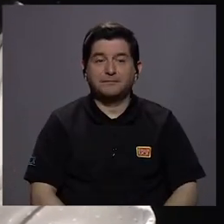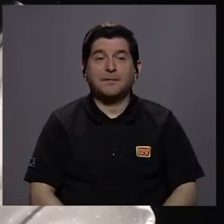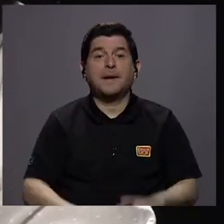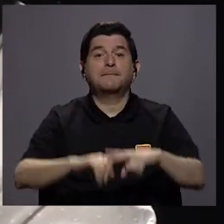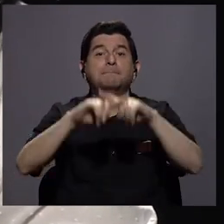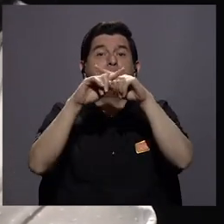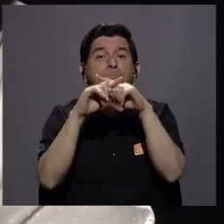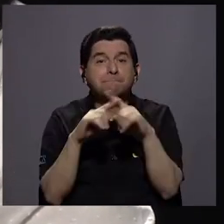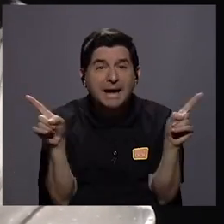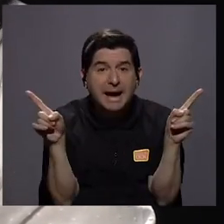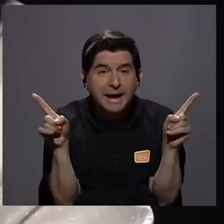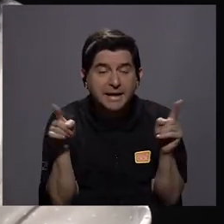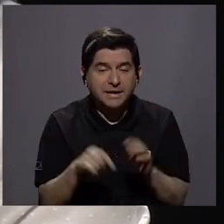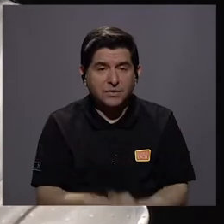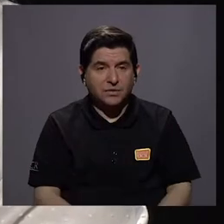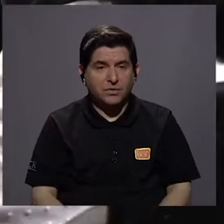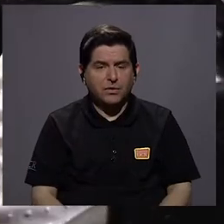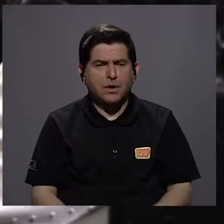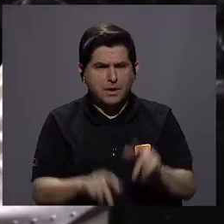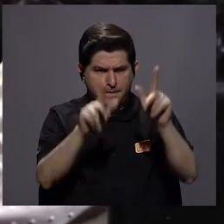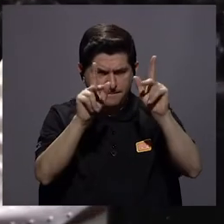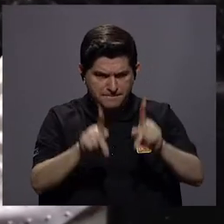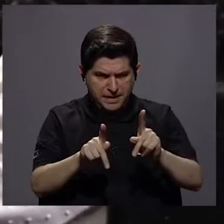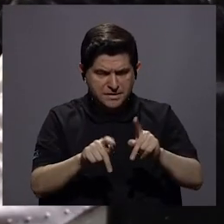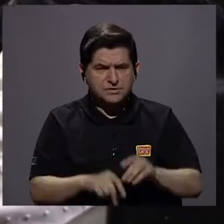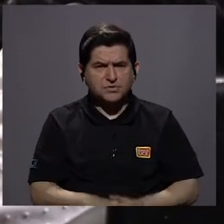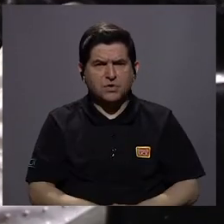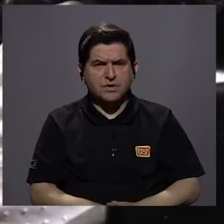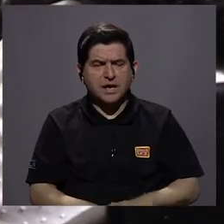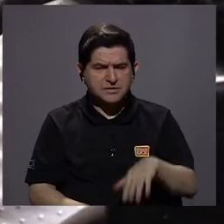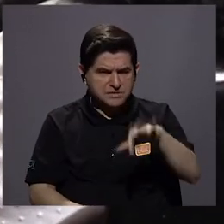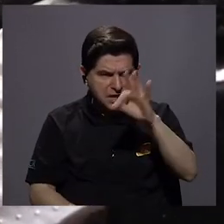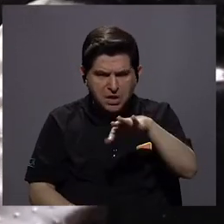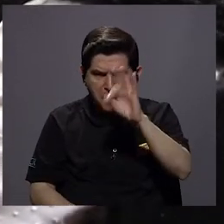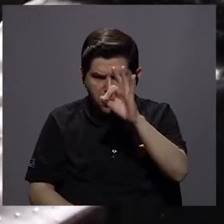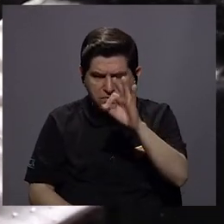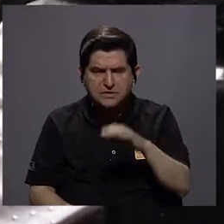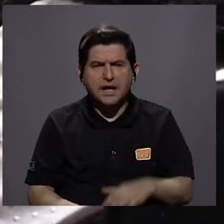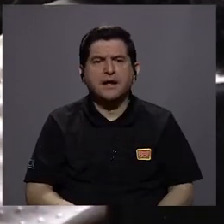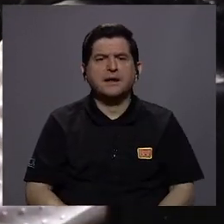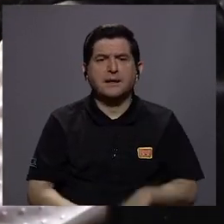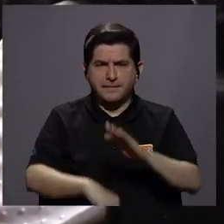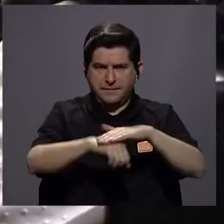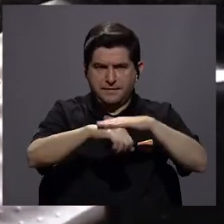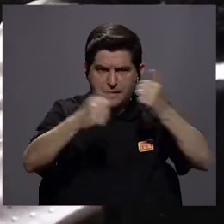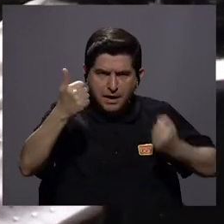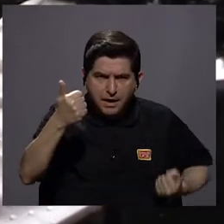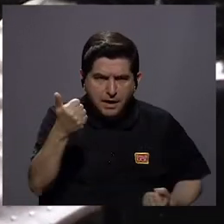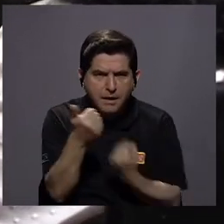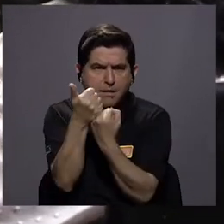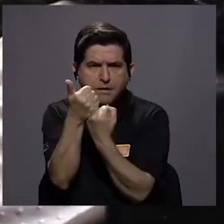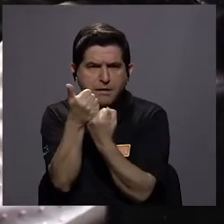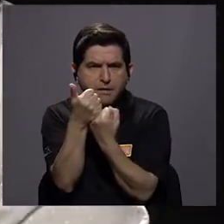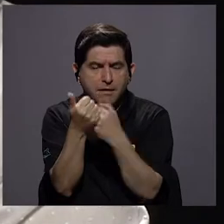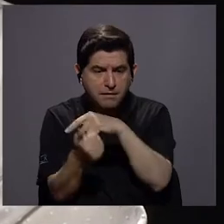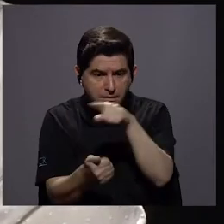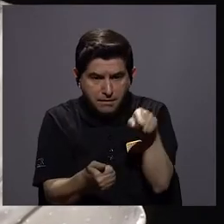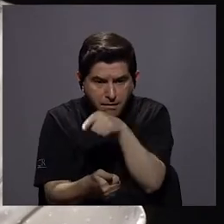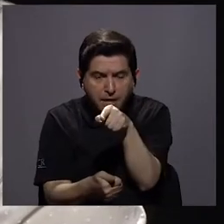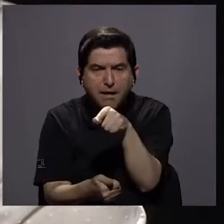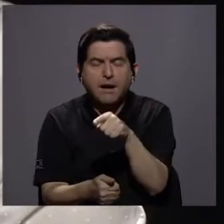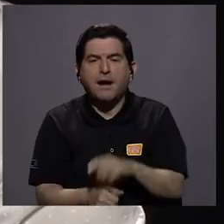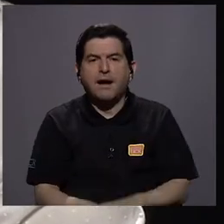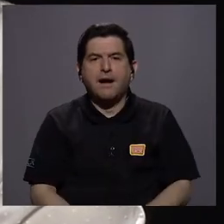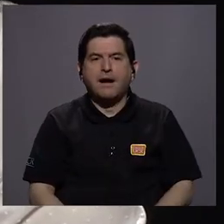Pero si encuentra gente que los apoye o las apoye, eso